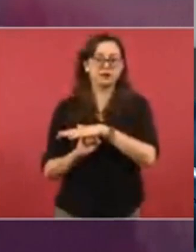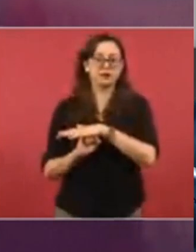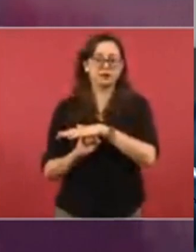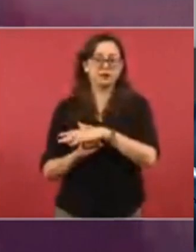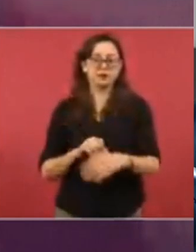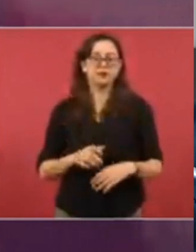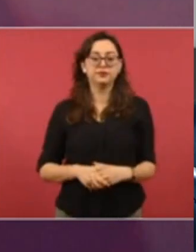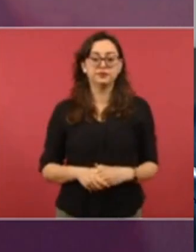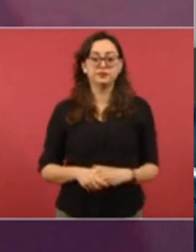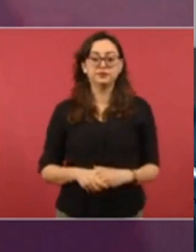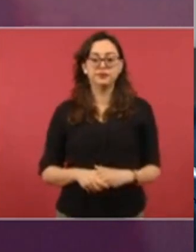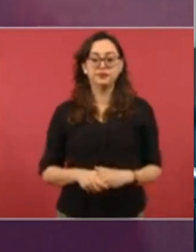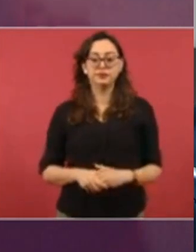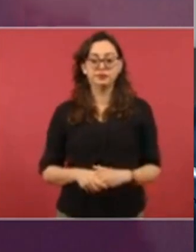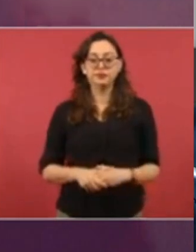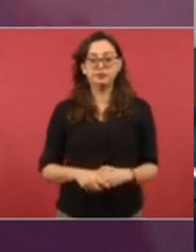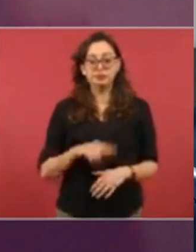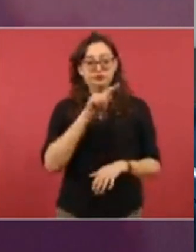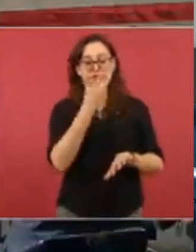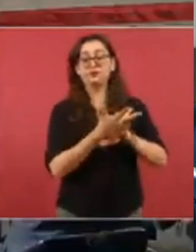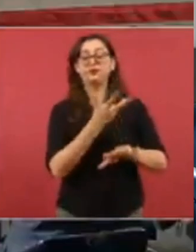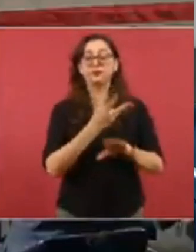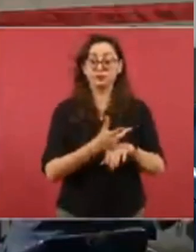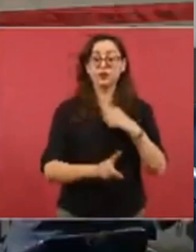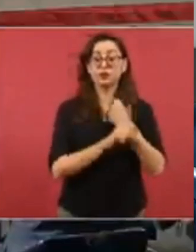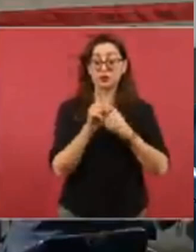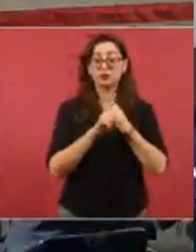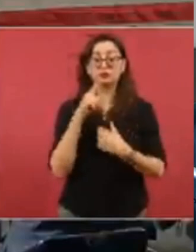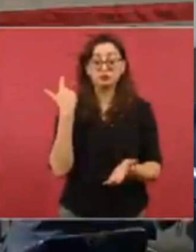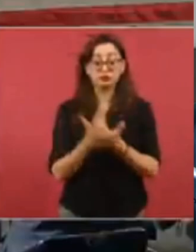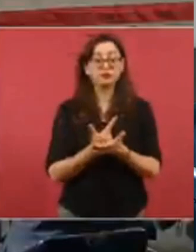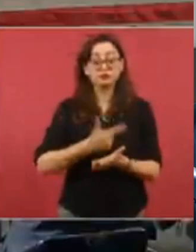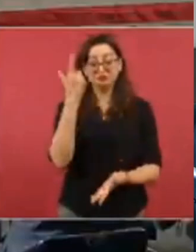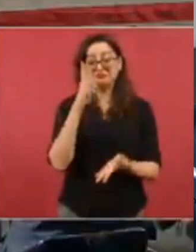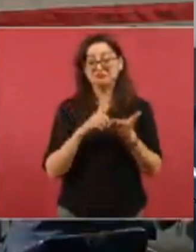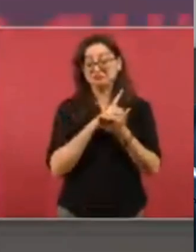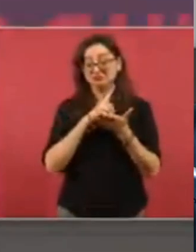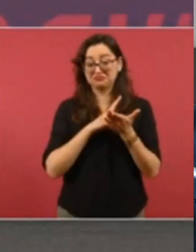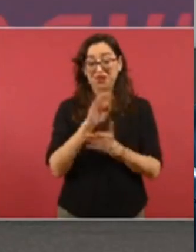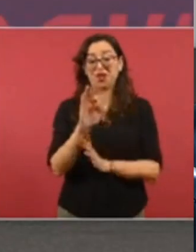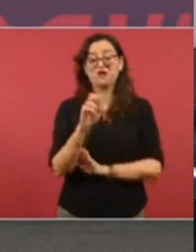en Estados Unidos que tienen un problema serio por el consumo del fentanilo creo